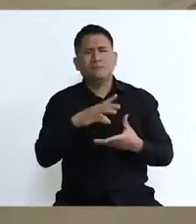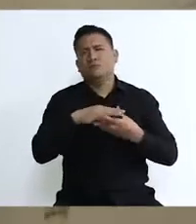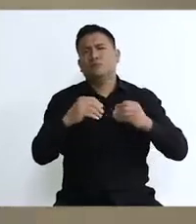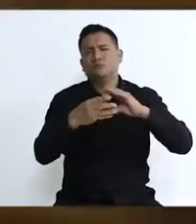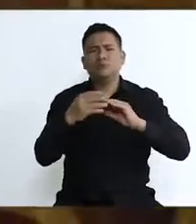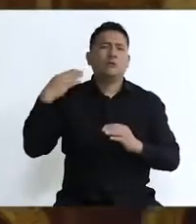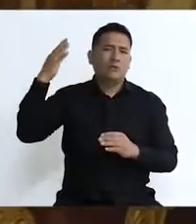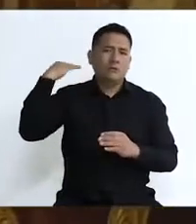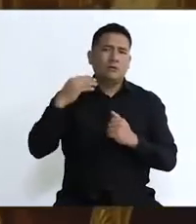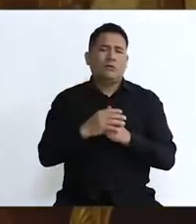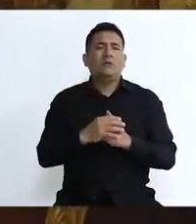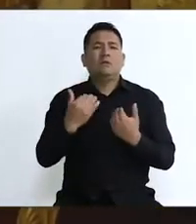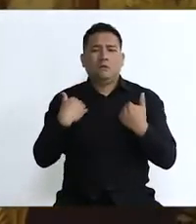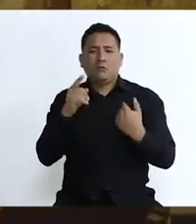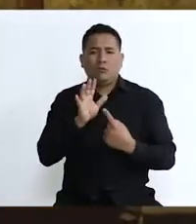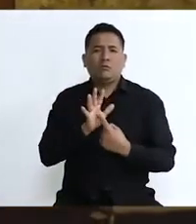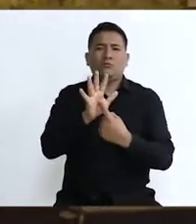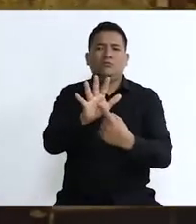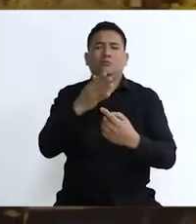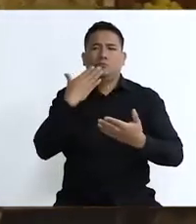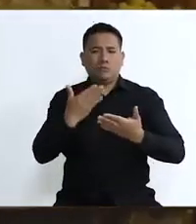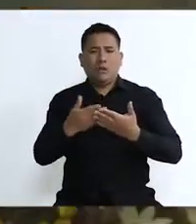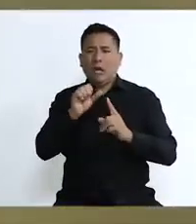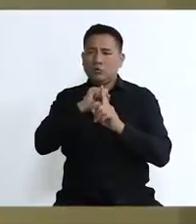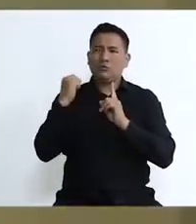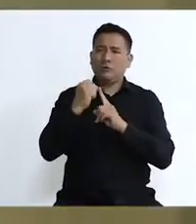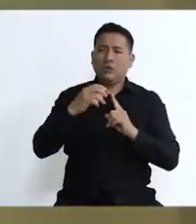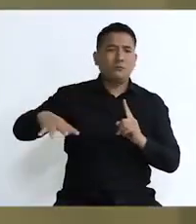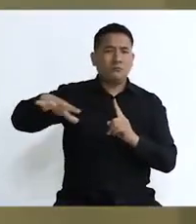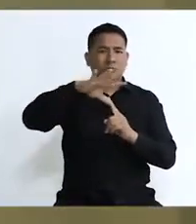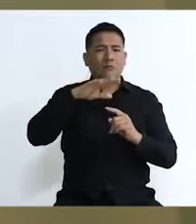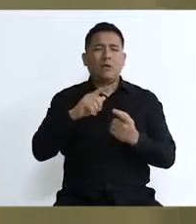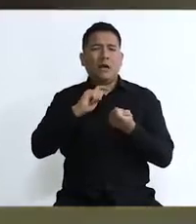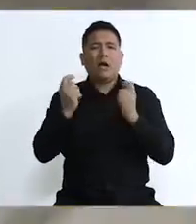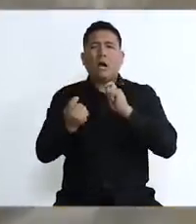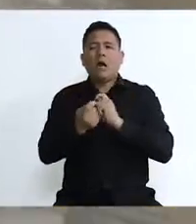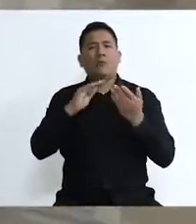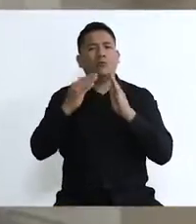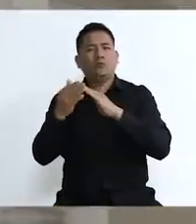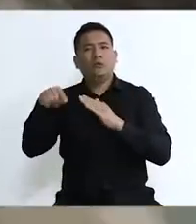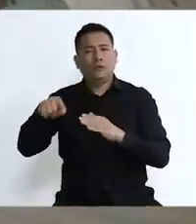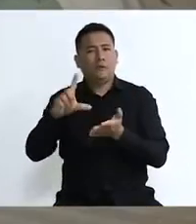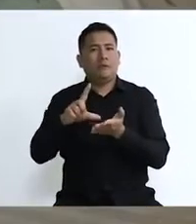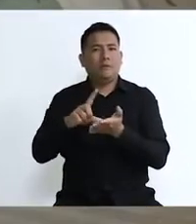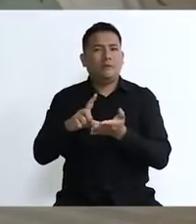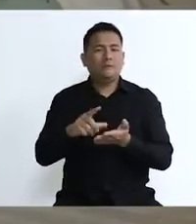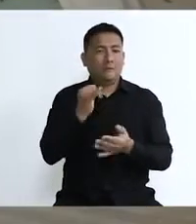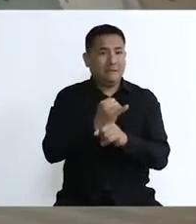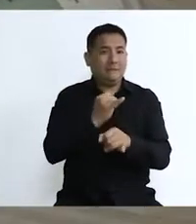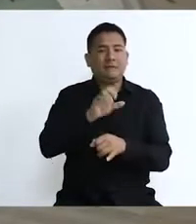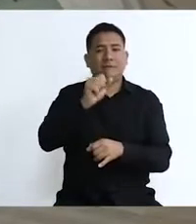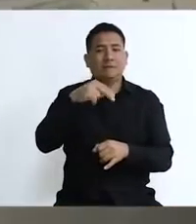guarda el patrimonio de una lima ida, sino también es la manifestación de una movilidad social en la fe y en el proceso de cambio